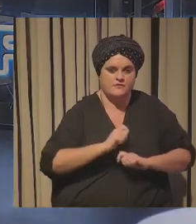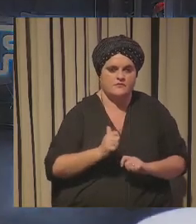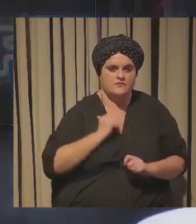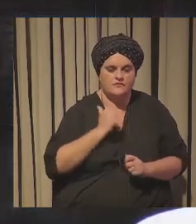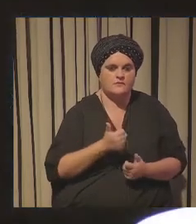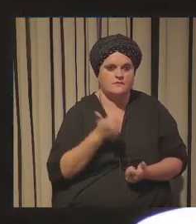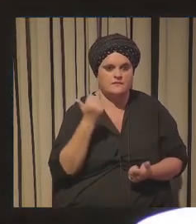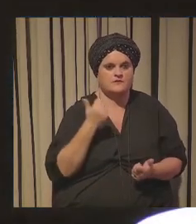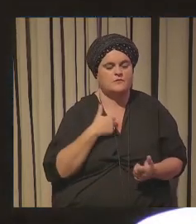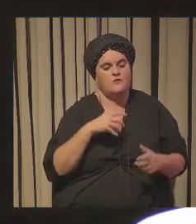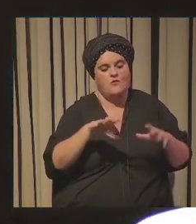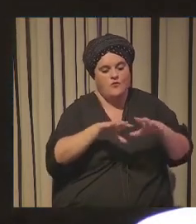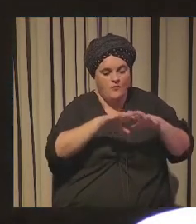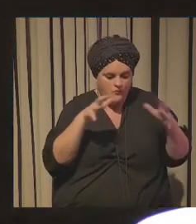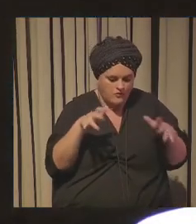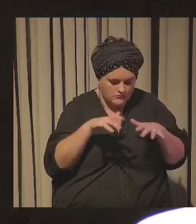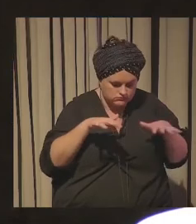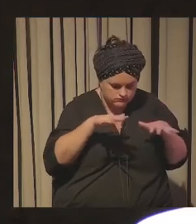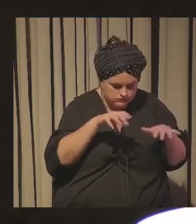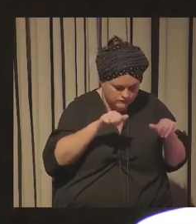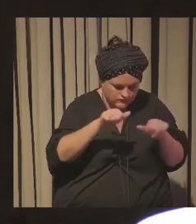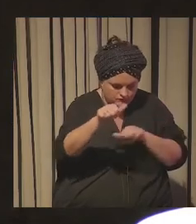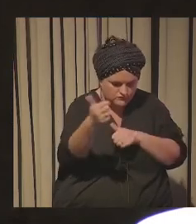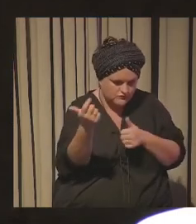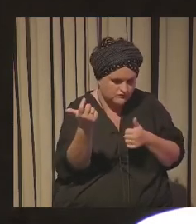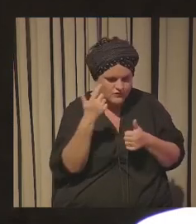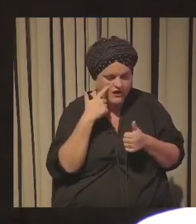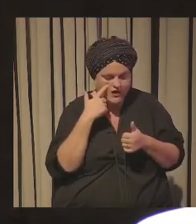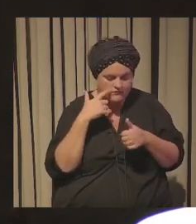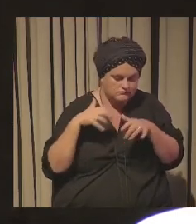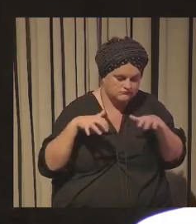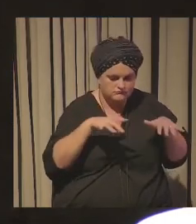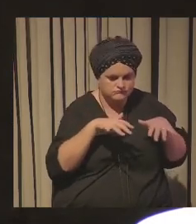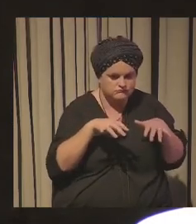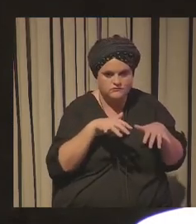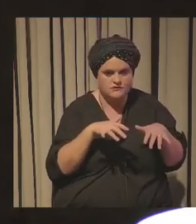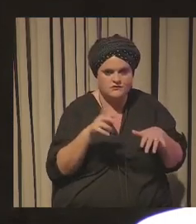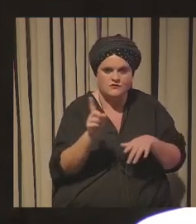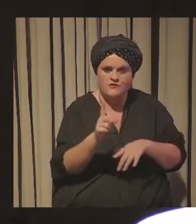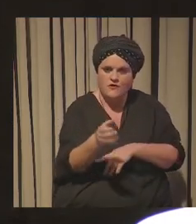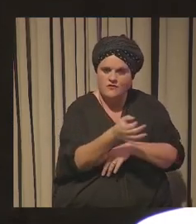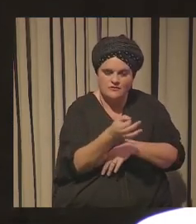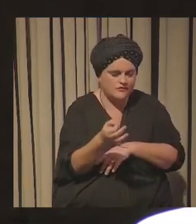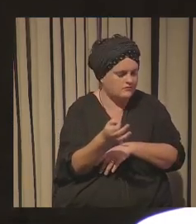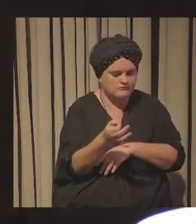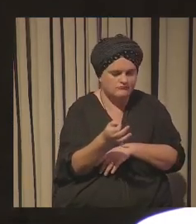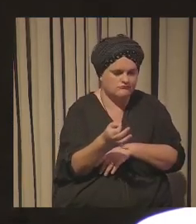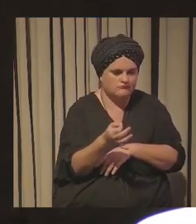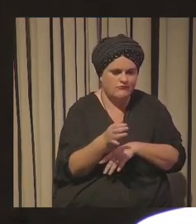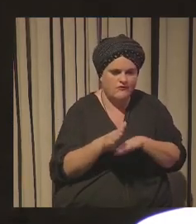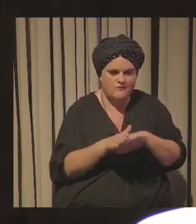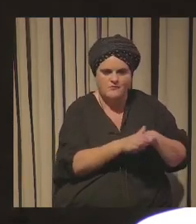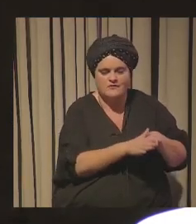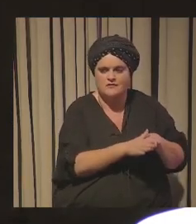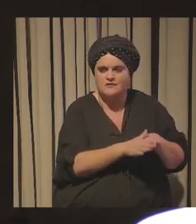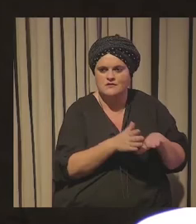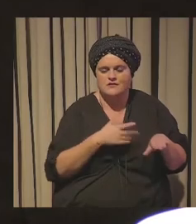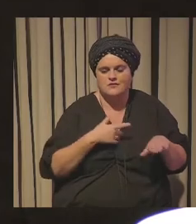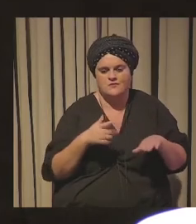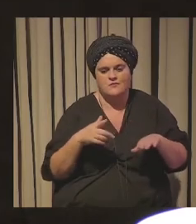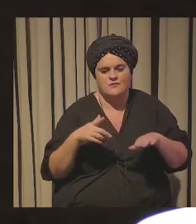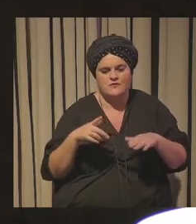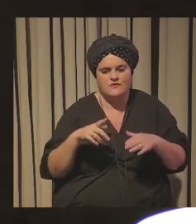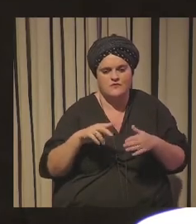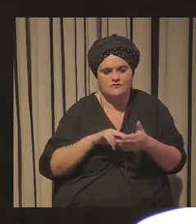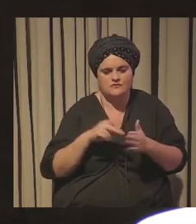sacar la bola de cristal y esto insistimos mucho a nuestro consejo de dirección no de acertar sino de ser un instrumento de